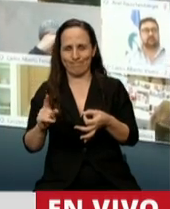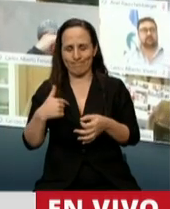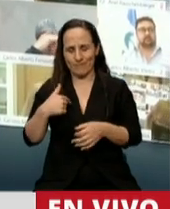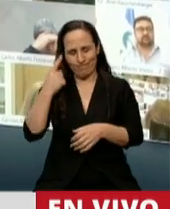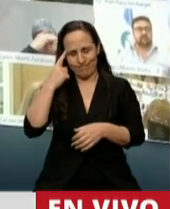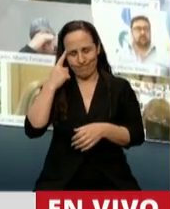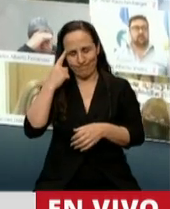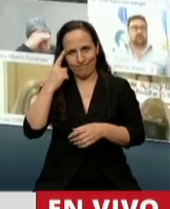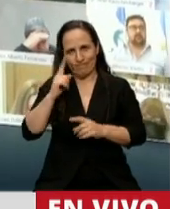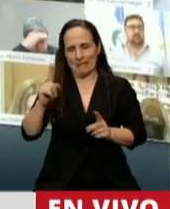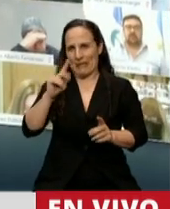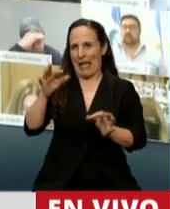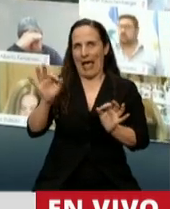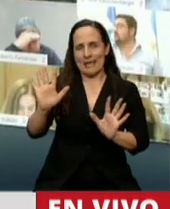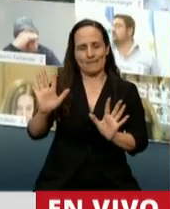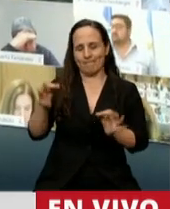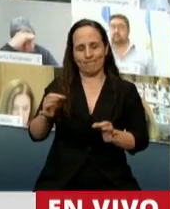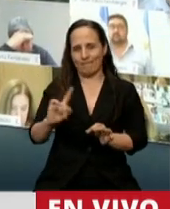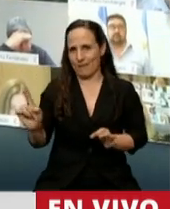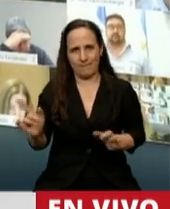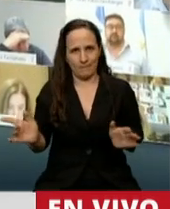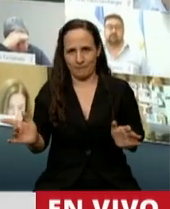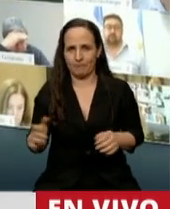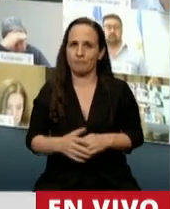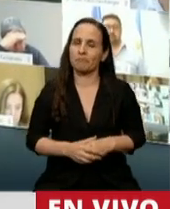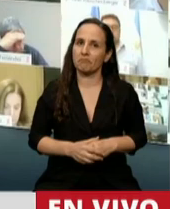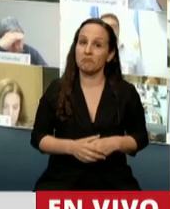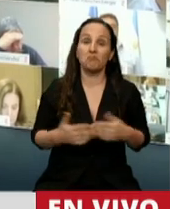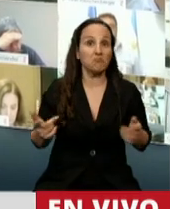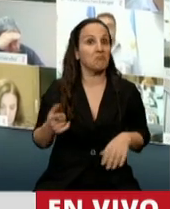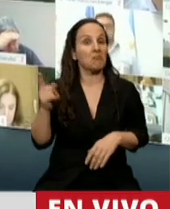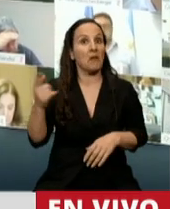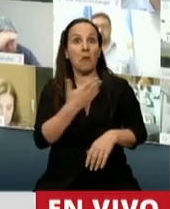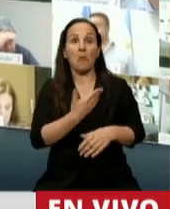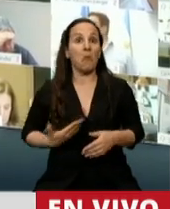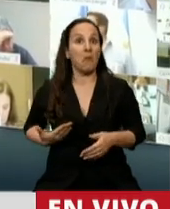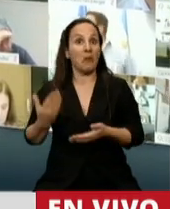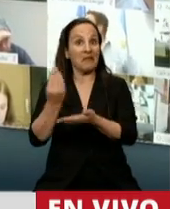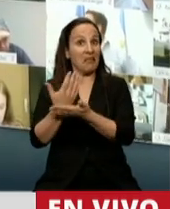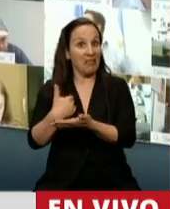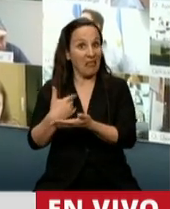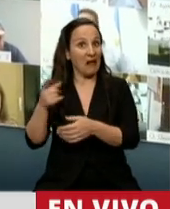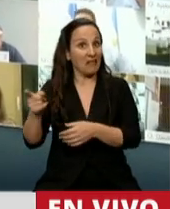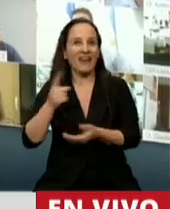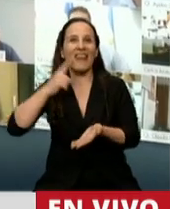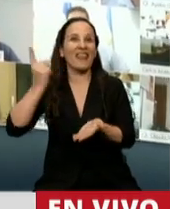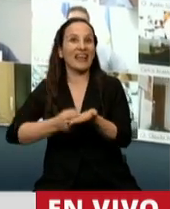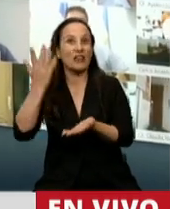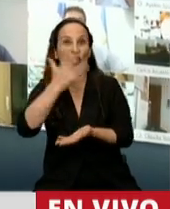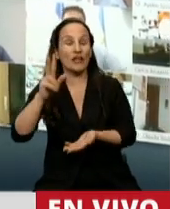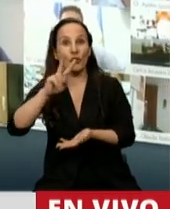lugar, reconocer la decisión del presidente de la República de derogar el decreto